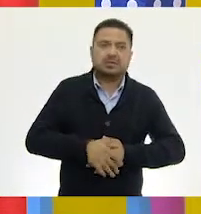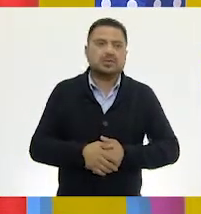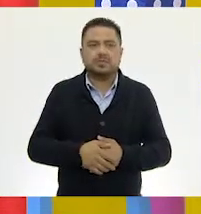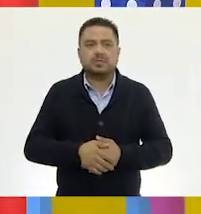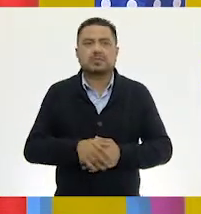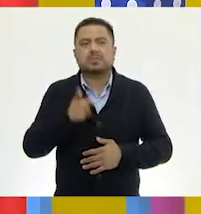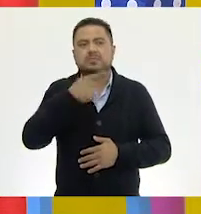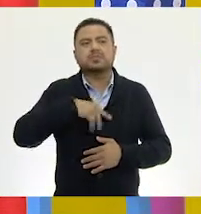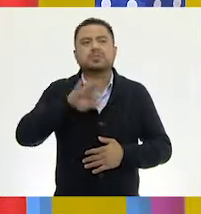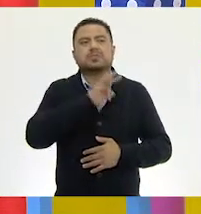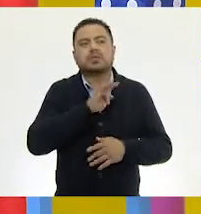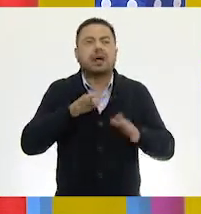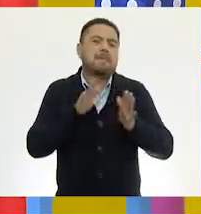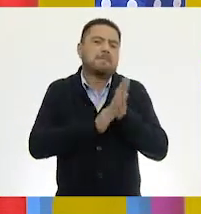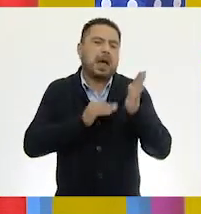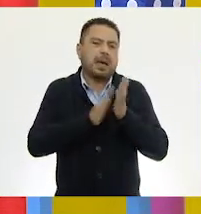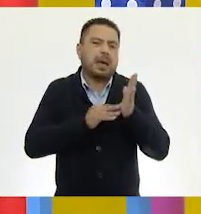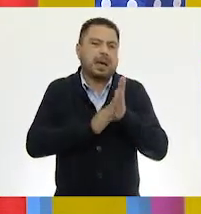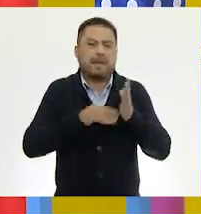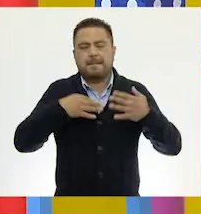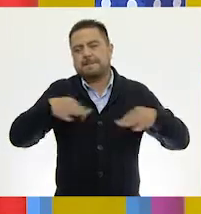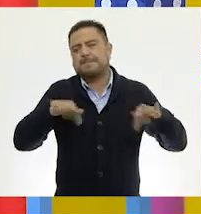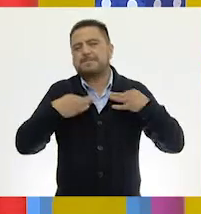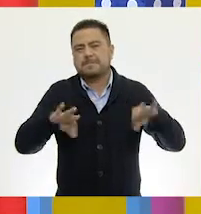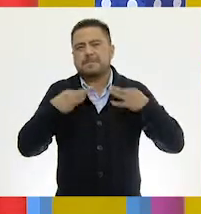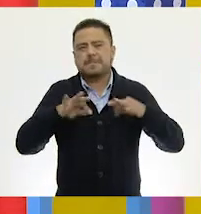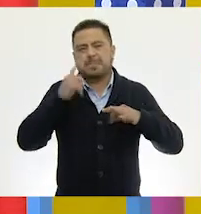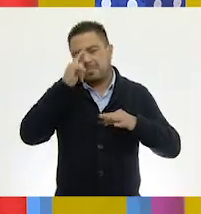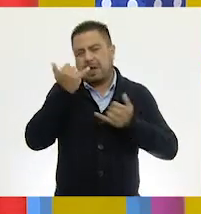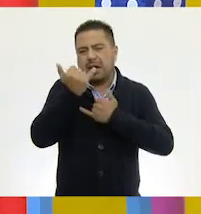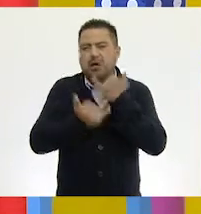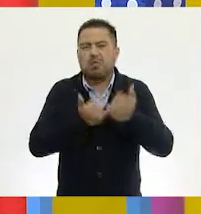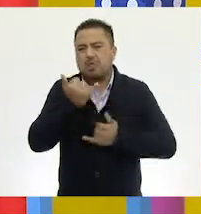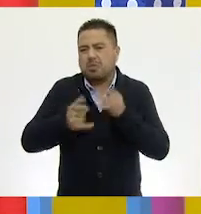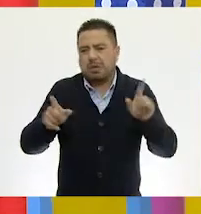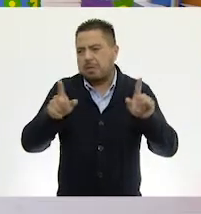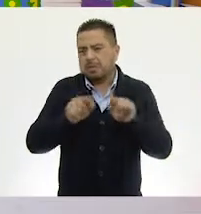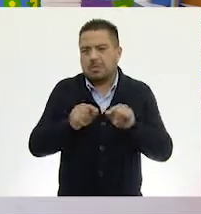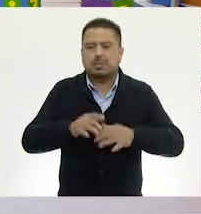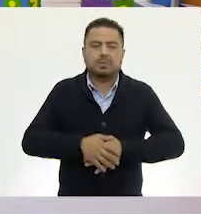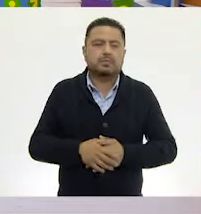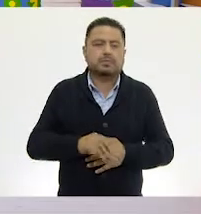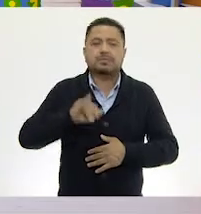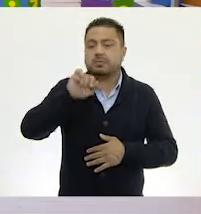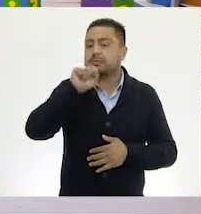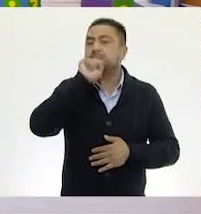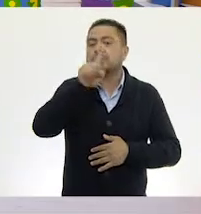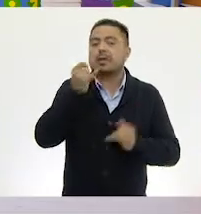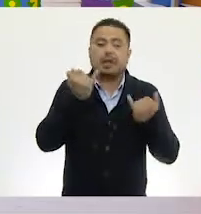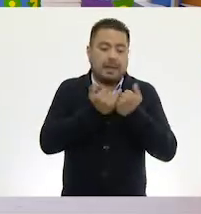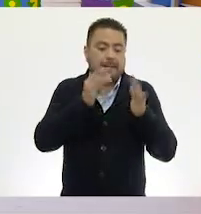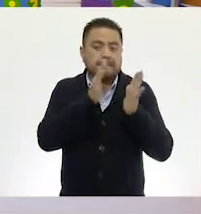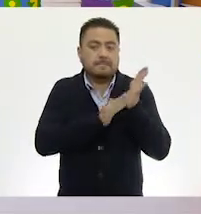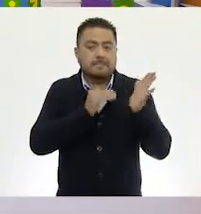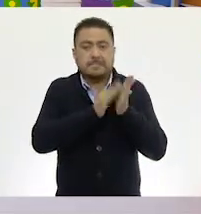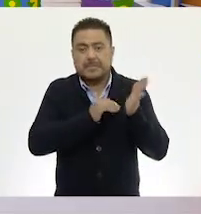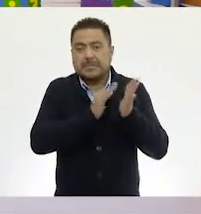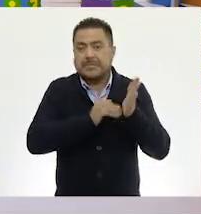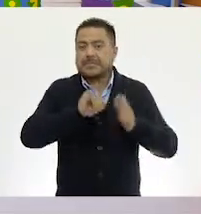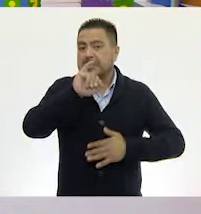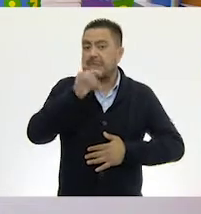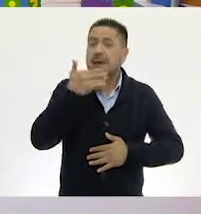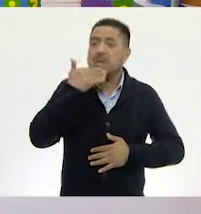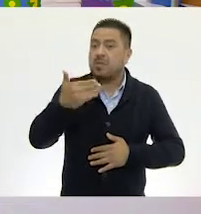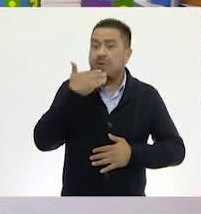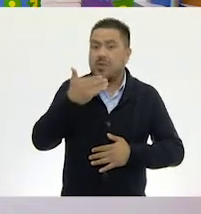Como pueden ver, son de papel. Ajá. Es para jugar. También son de papel. Muy bien.